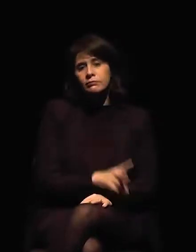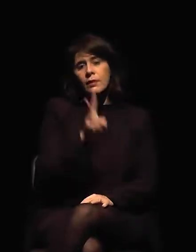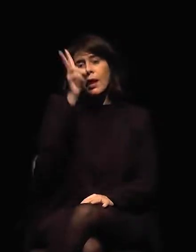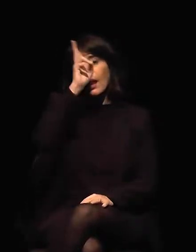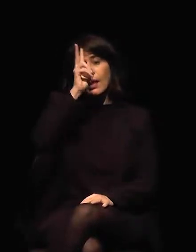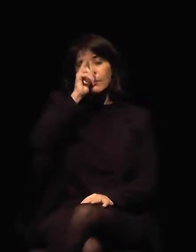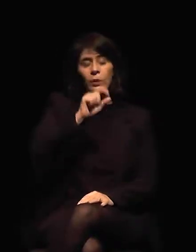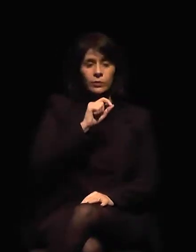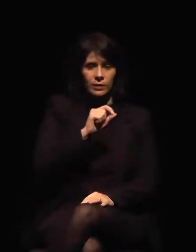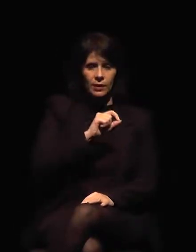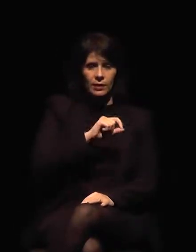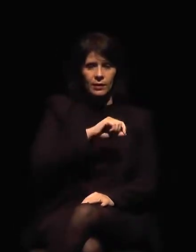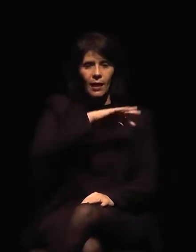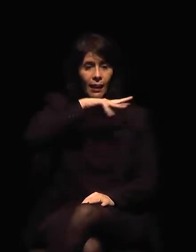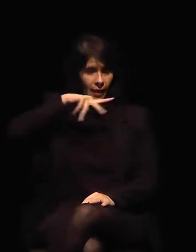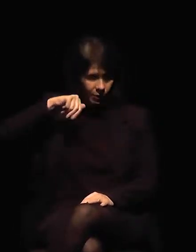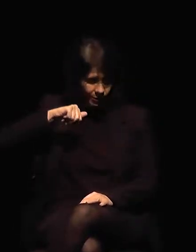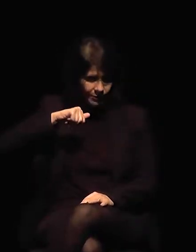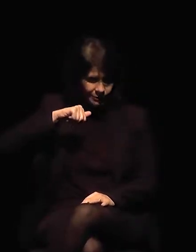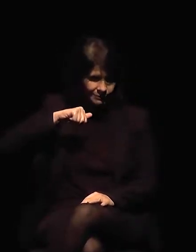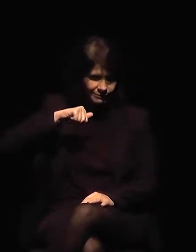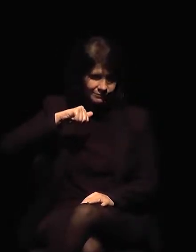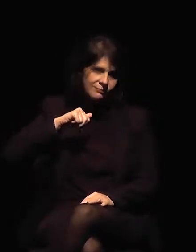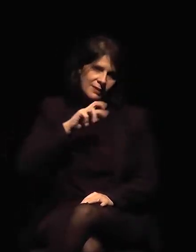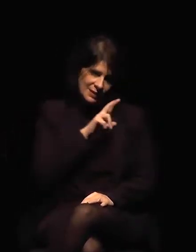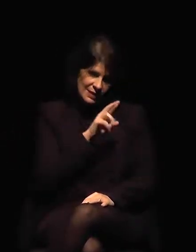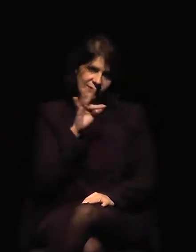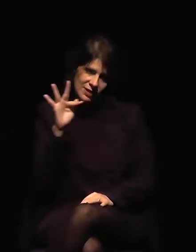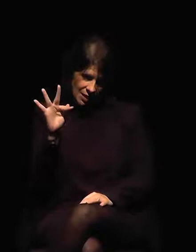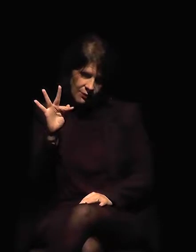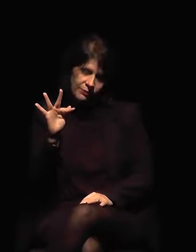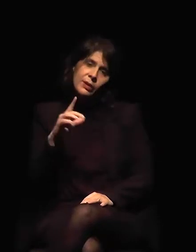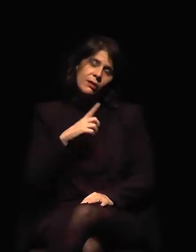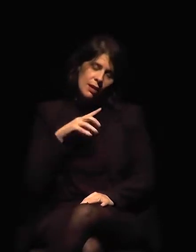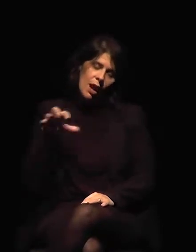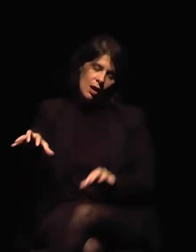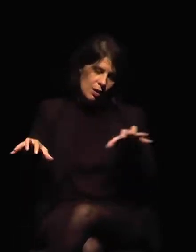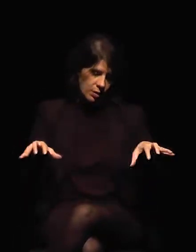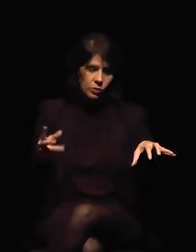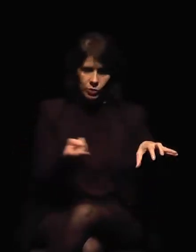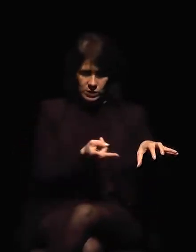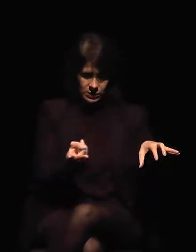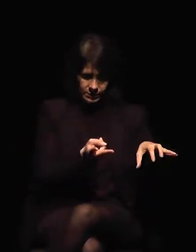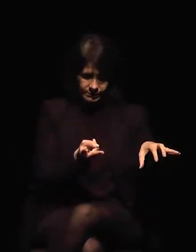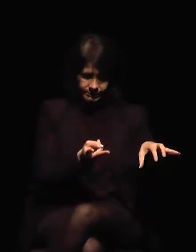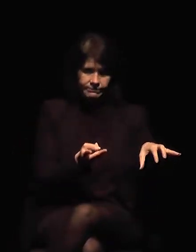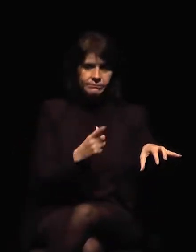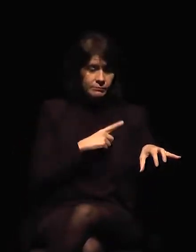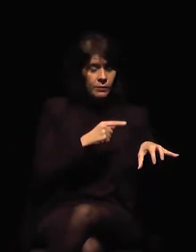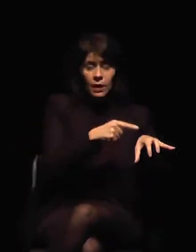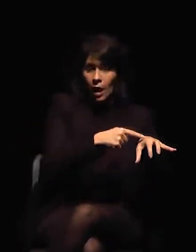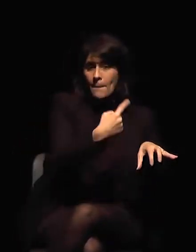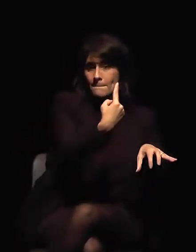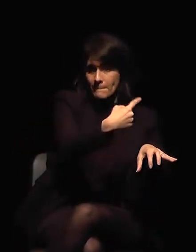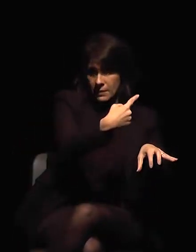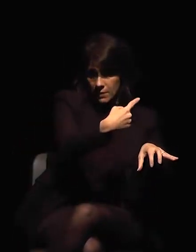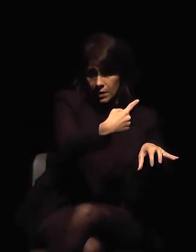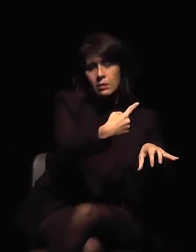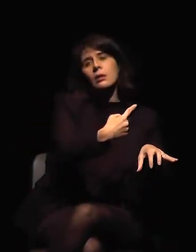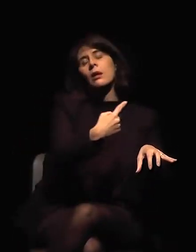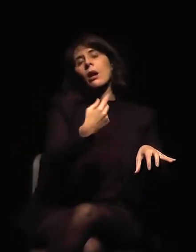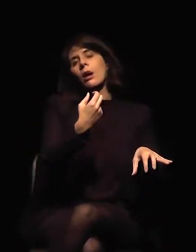dos áreas. En el área primaria, en el punto de entrada de llegada a Brasil, que son los aeropuertos,